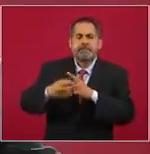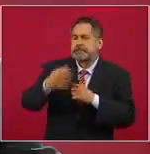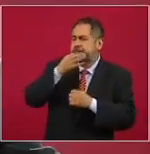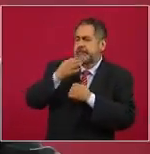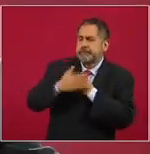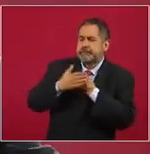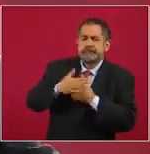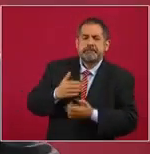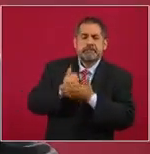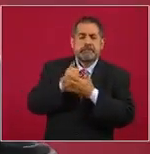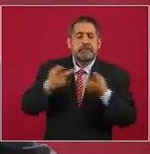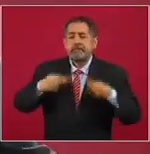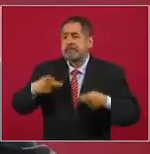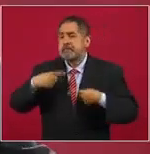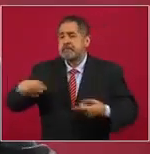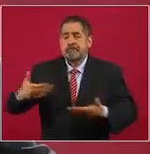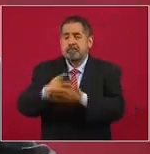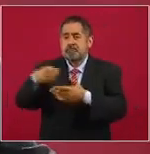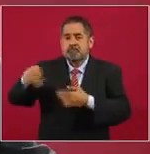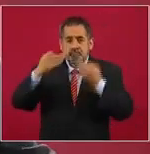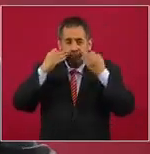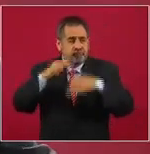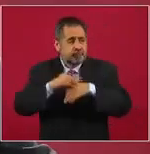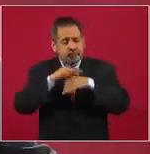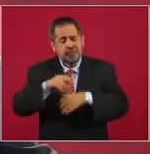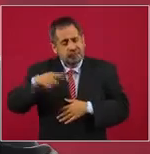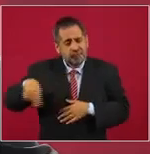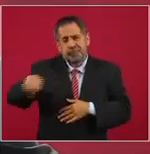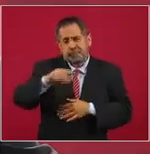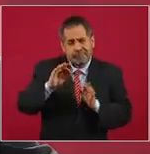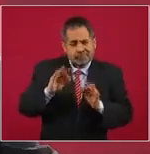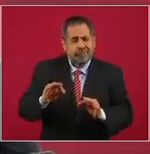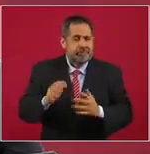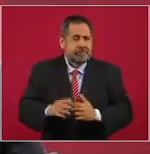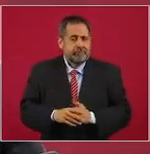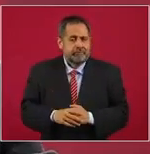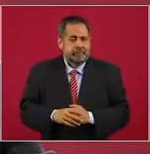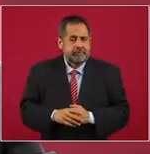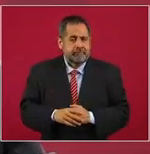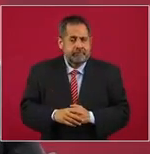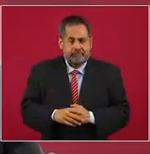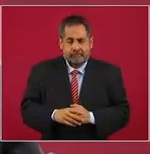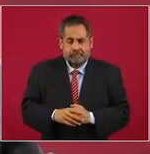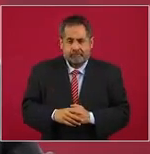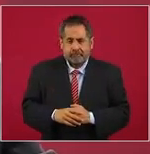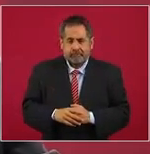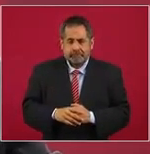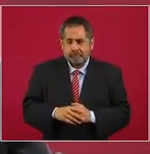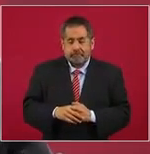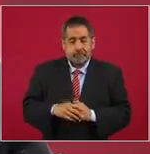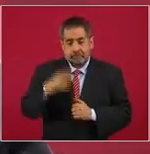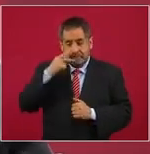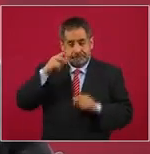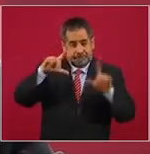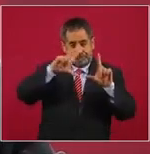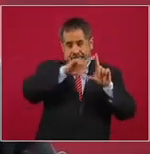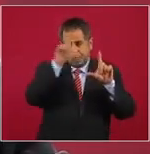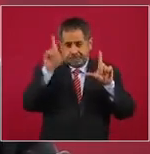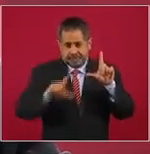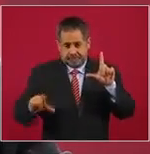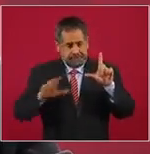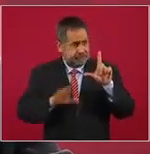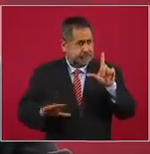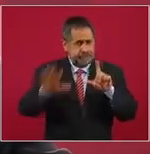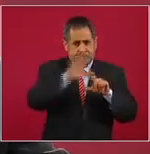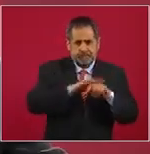En todo México la gente está muy consciente, muy despierta, muy avispada.